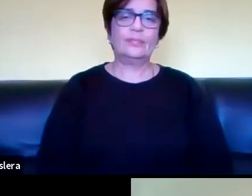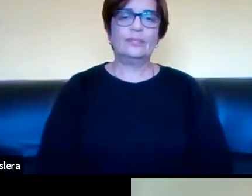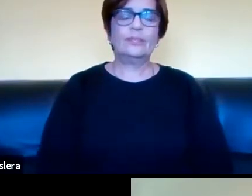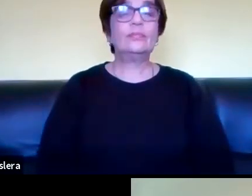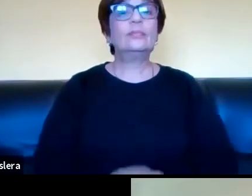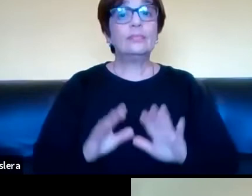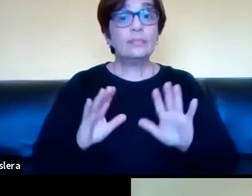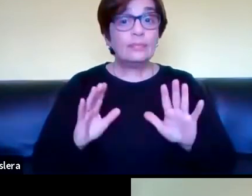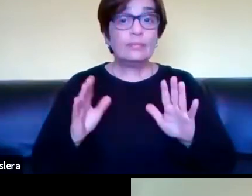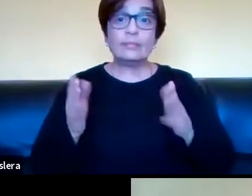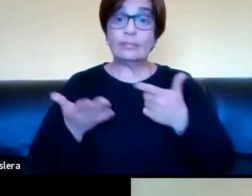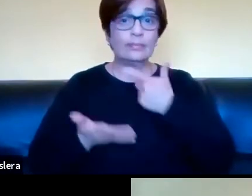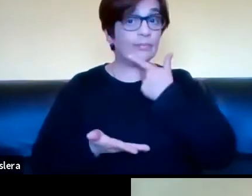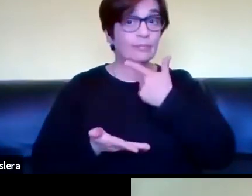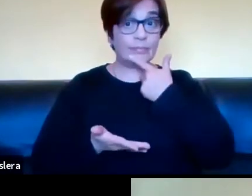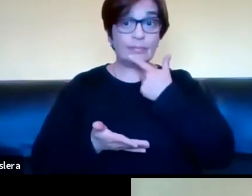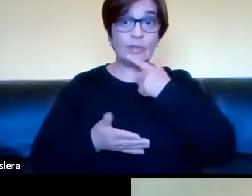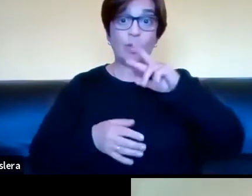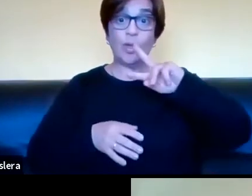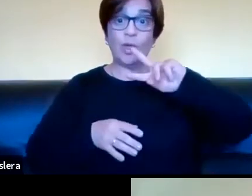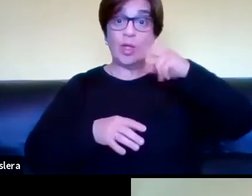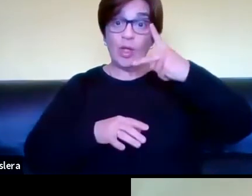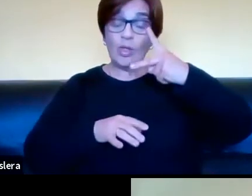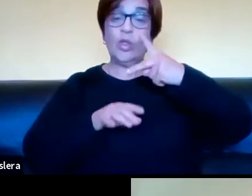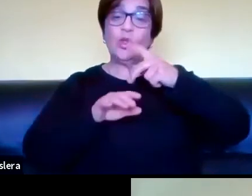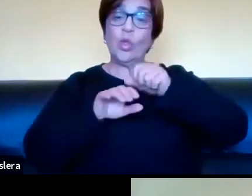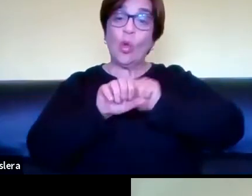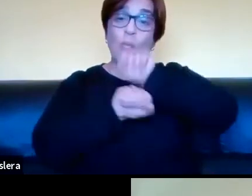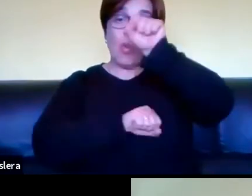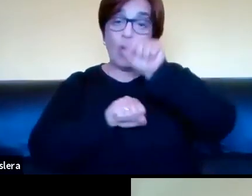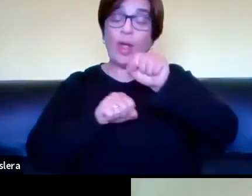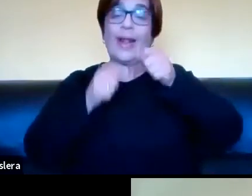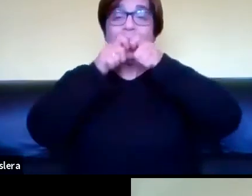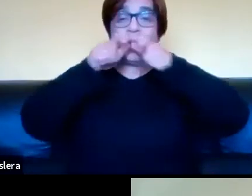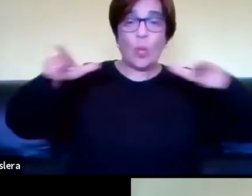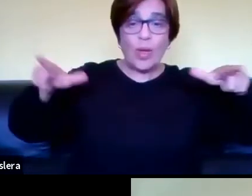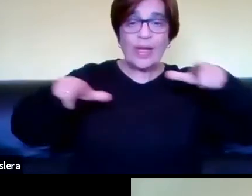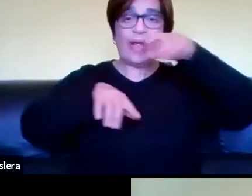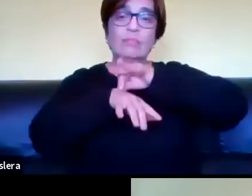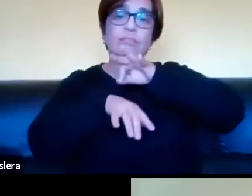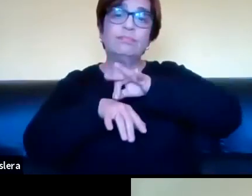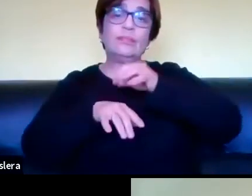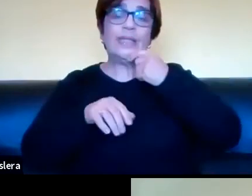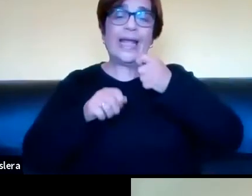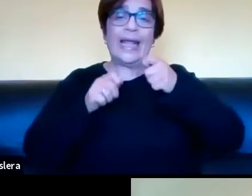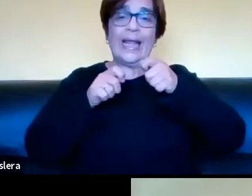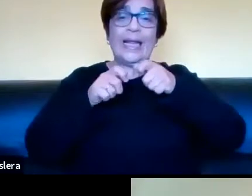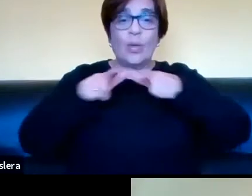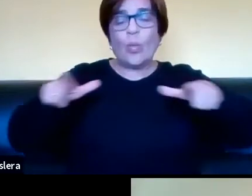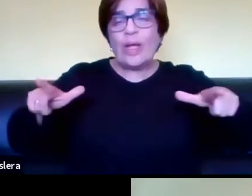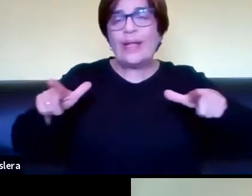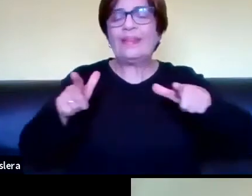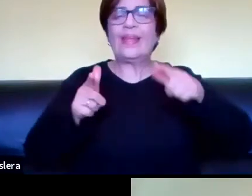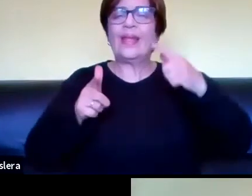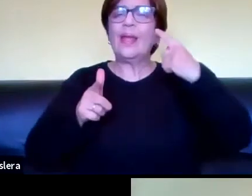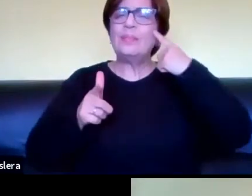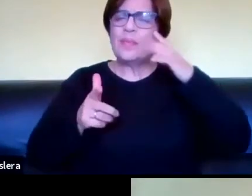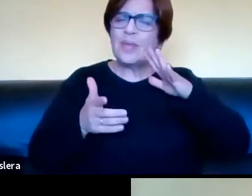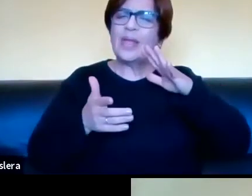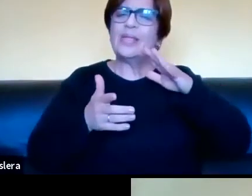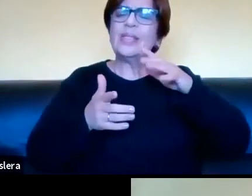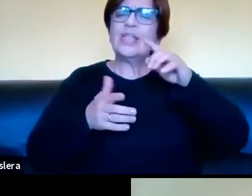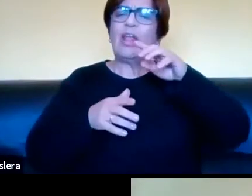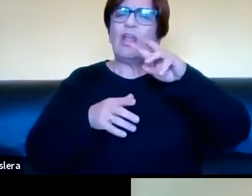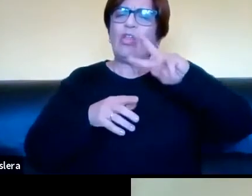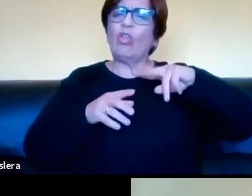Bueno, Leonardo es doctor, doctor en lingüística, en letras, ¿verdad? Es, en realidad, creo, el doctorado